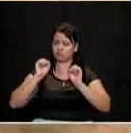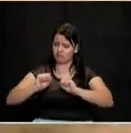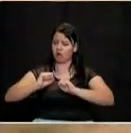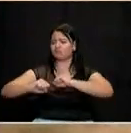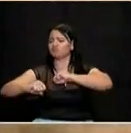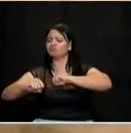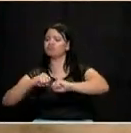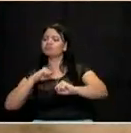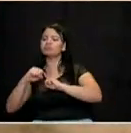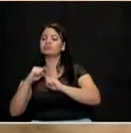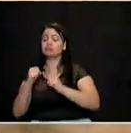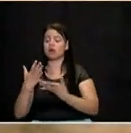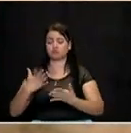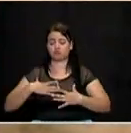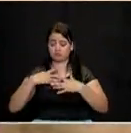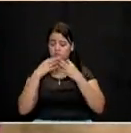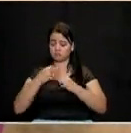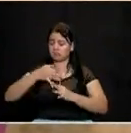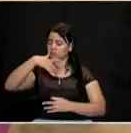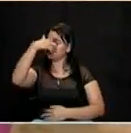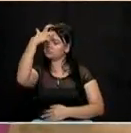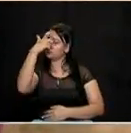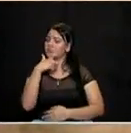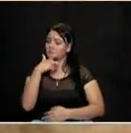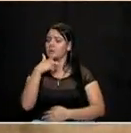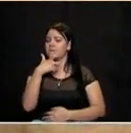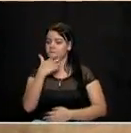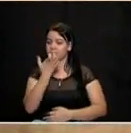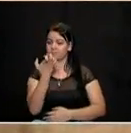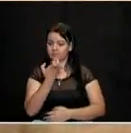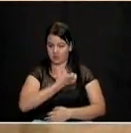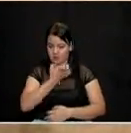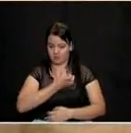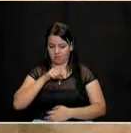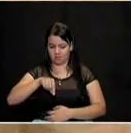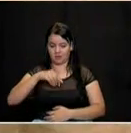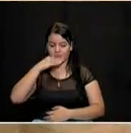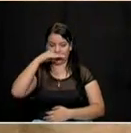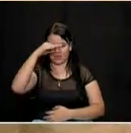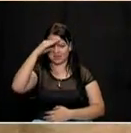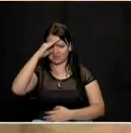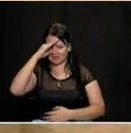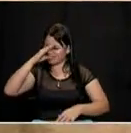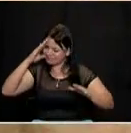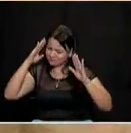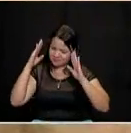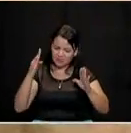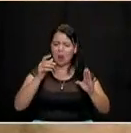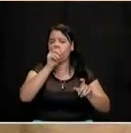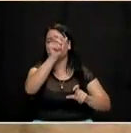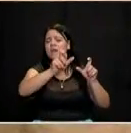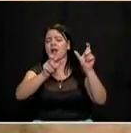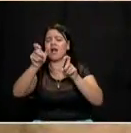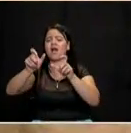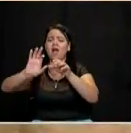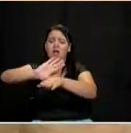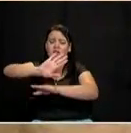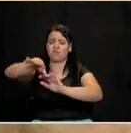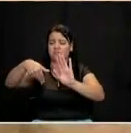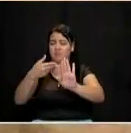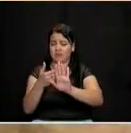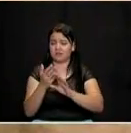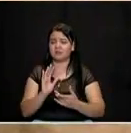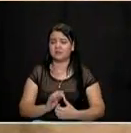para ejercer de manera seria una alcaldía de Medellín en favor de toda la ciudad. Sin embargo, hay que